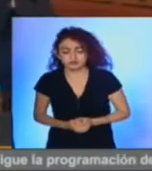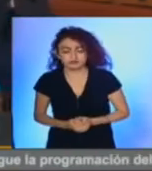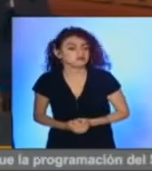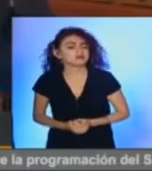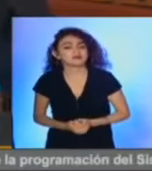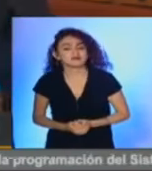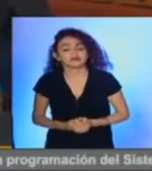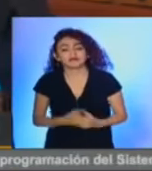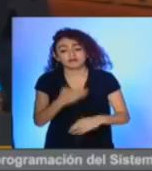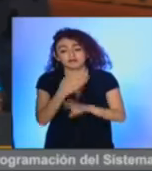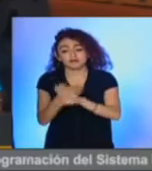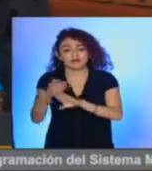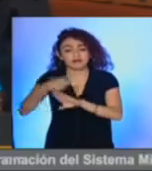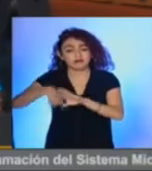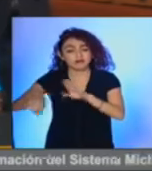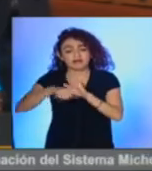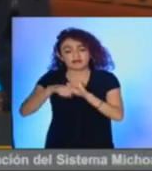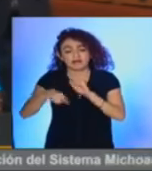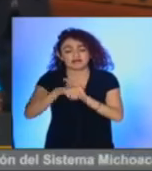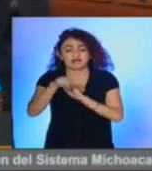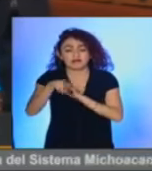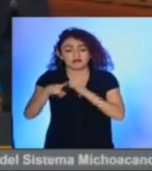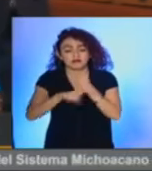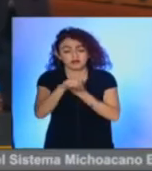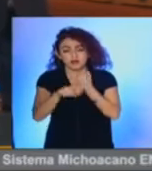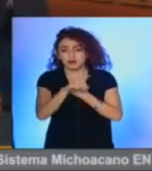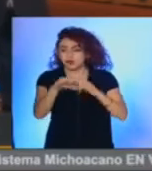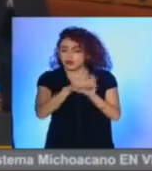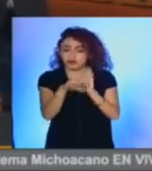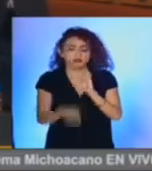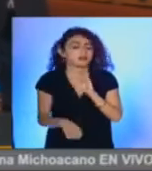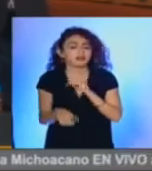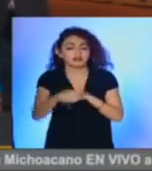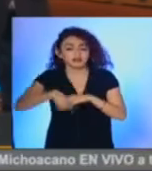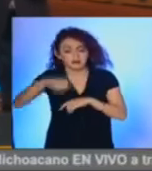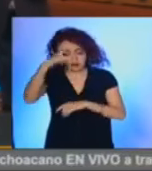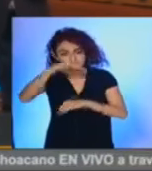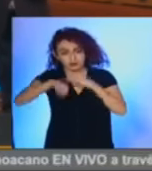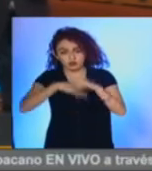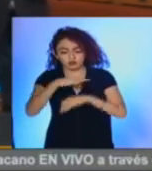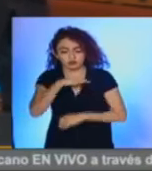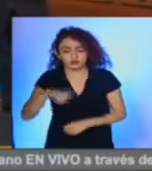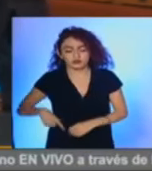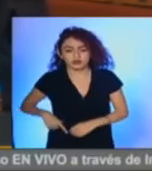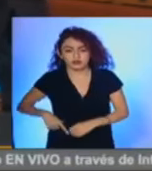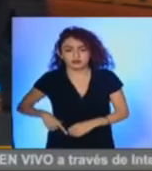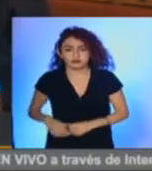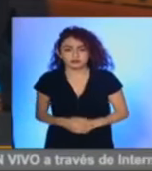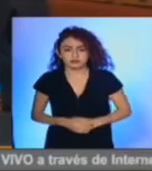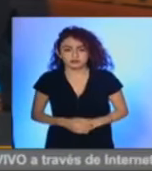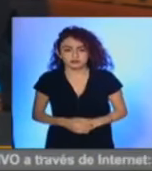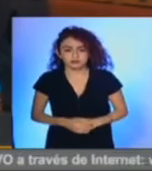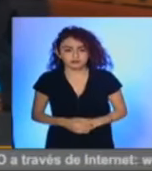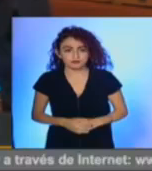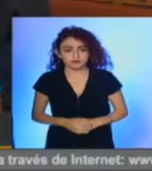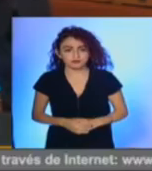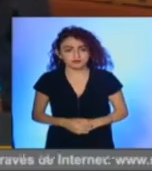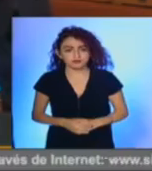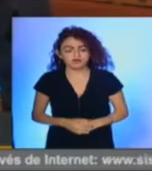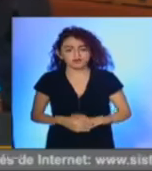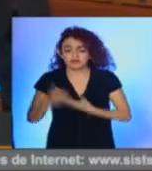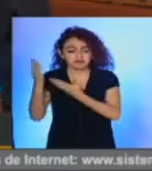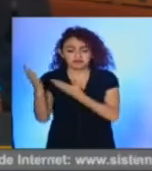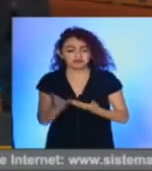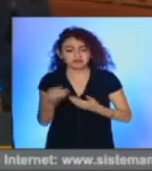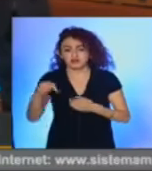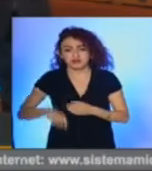impacto negativo. Por ejemplo, para todos los municipios dejó de llegar a